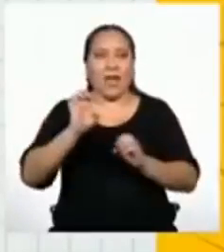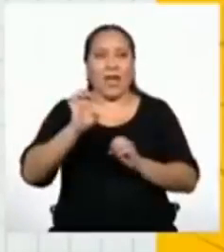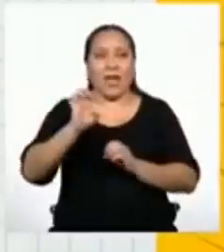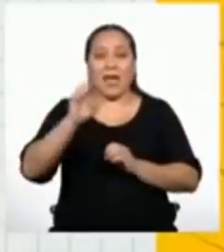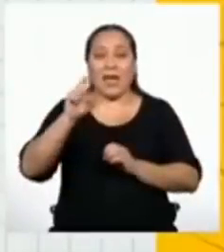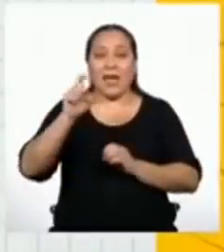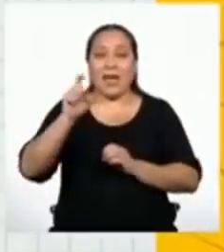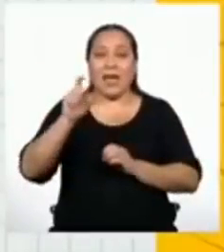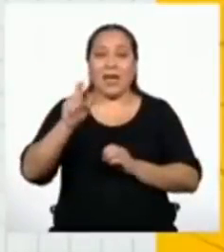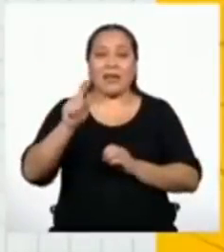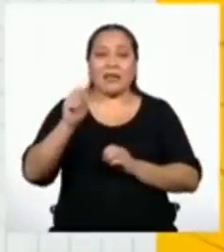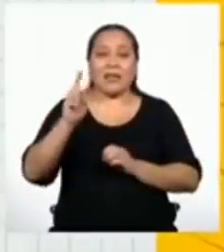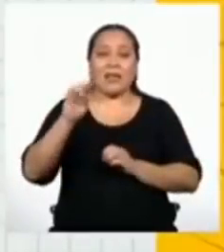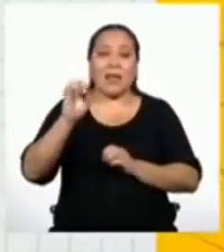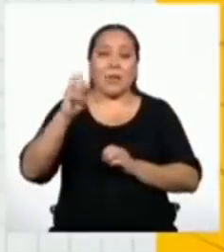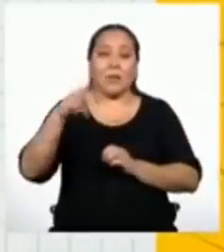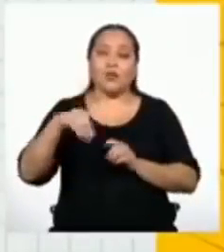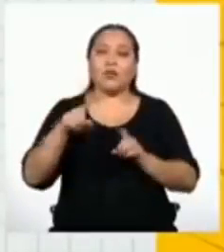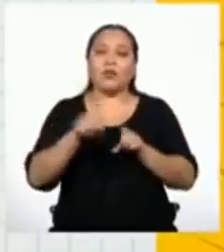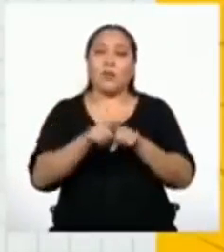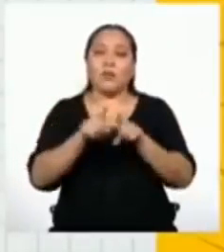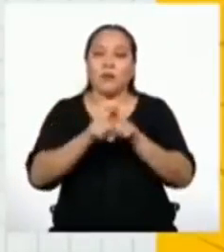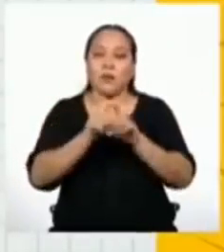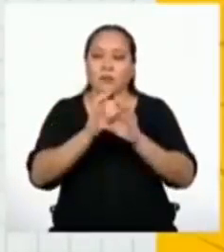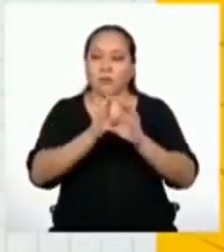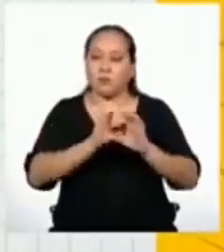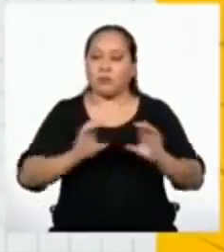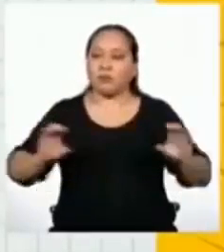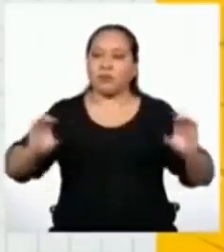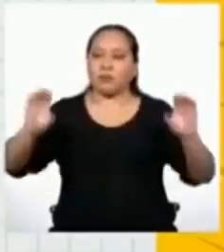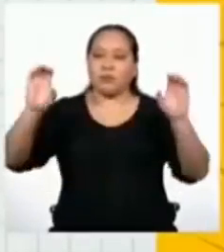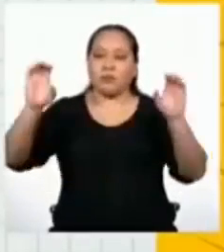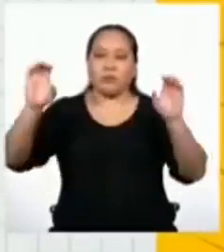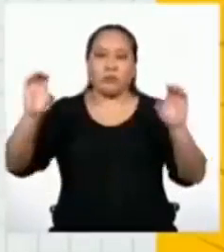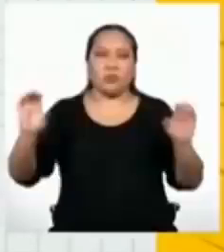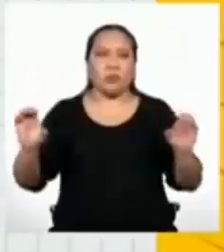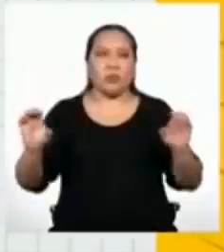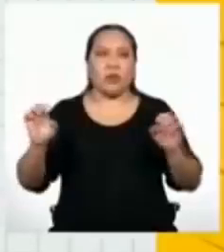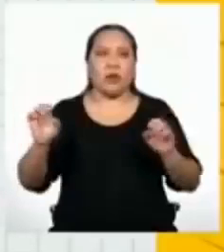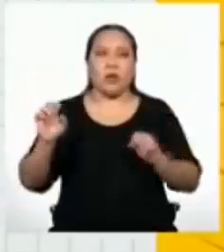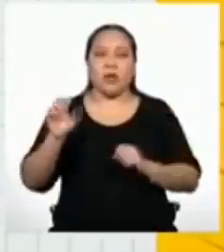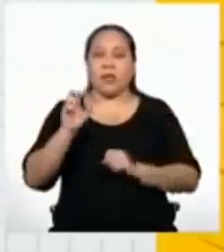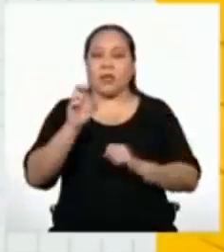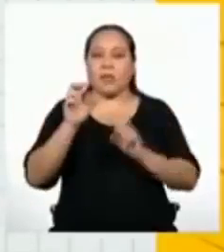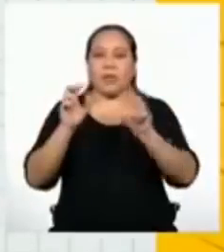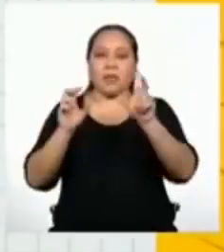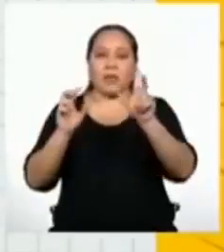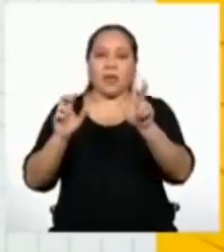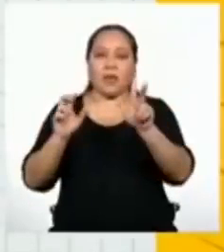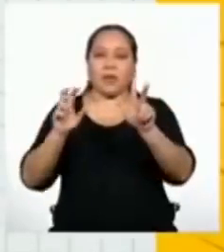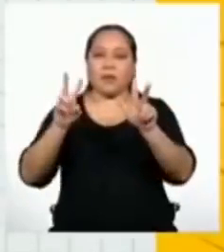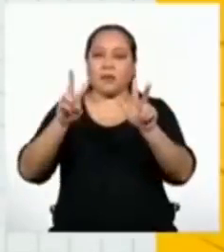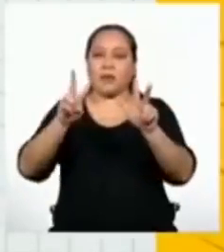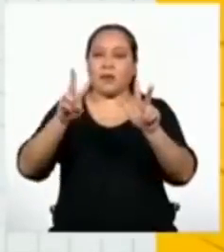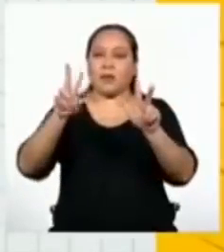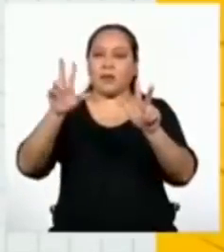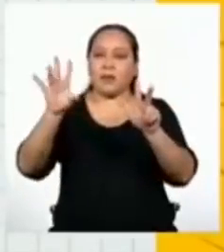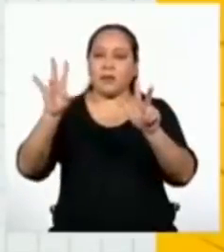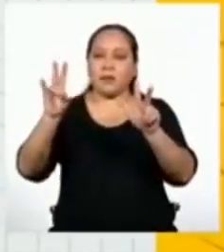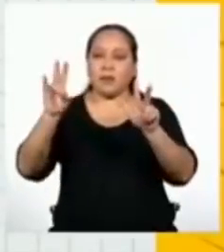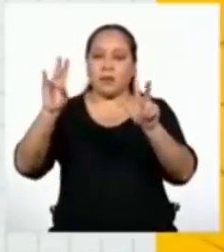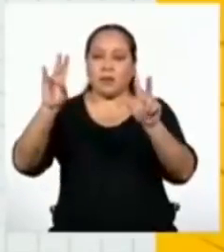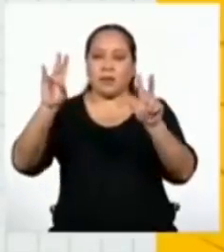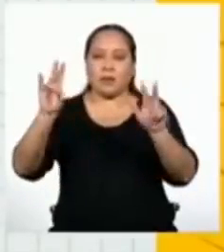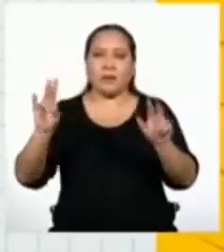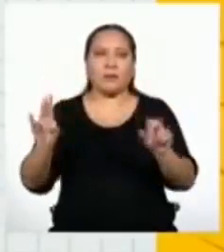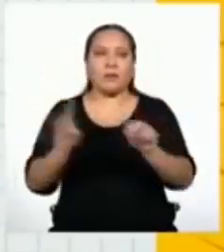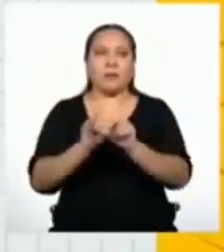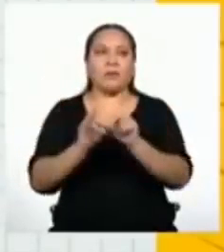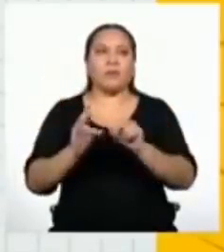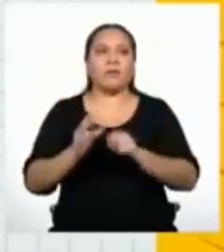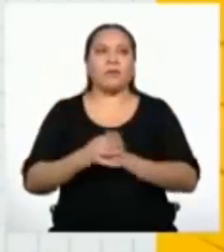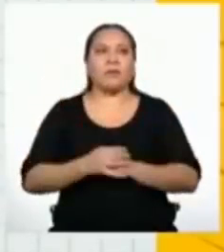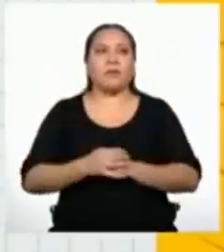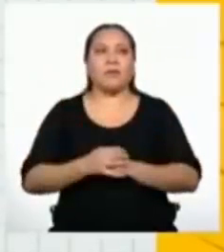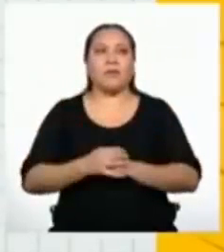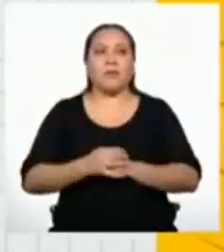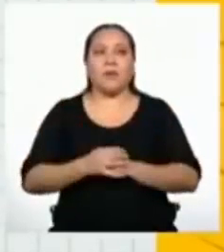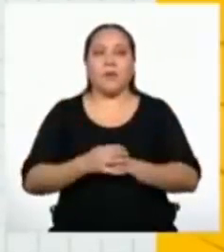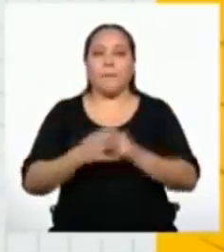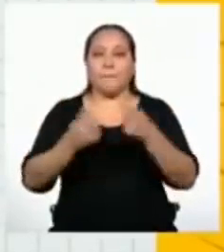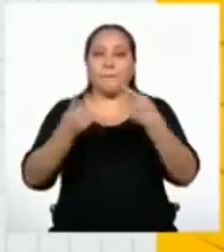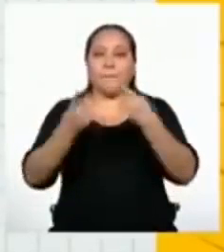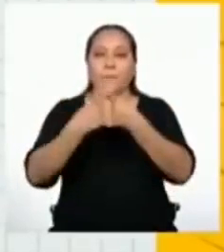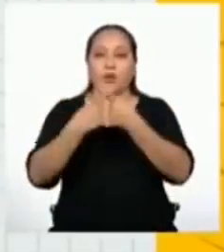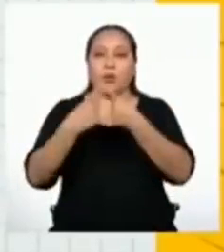que también son equidistantes. El tres y el veintisiete son términos equidistantes. Al